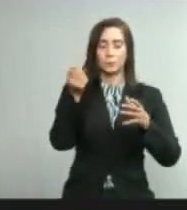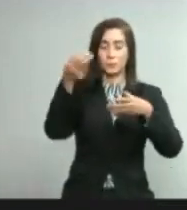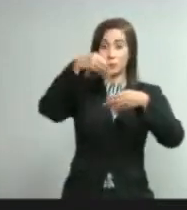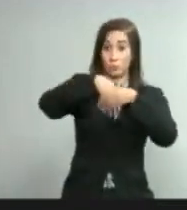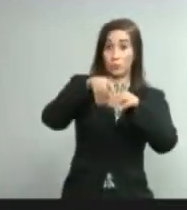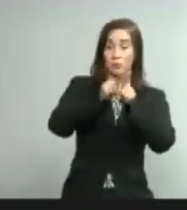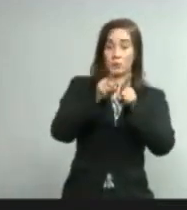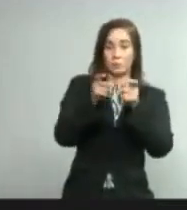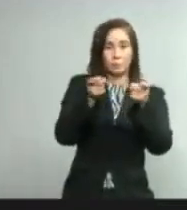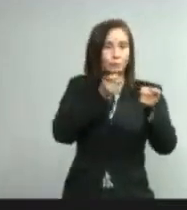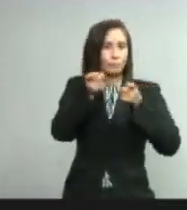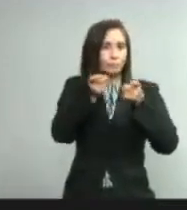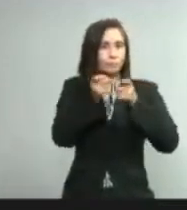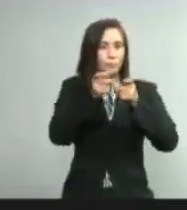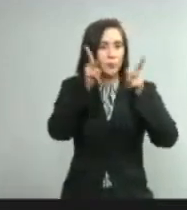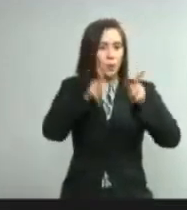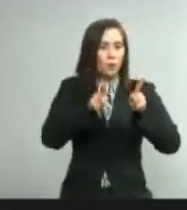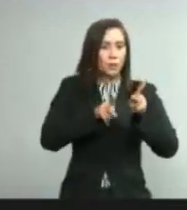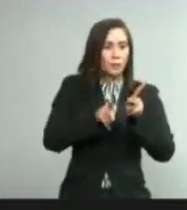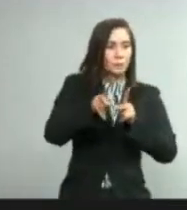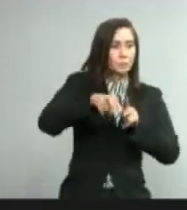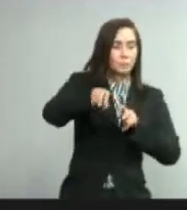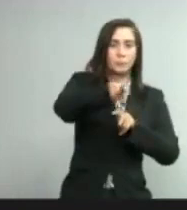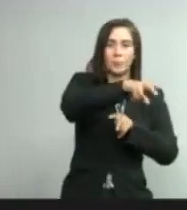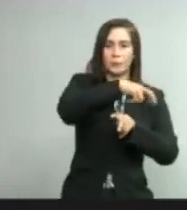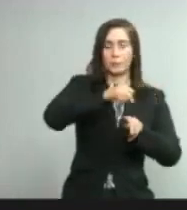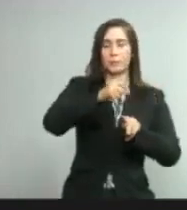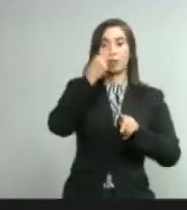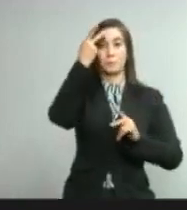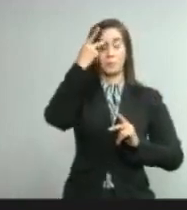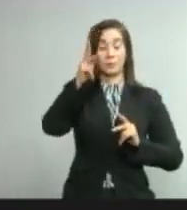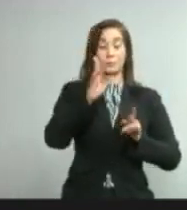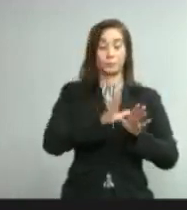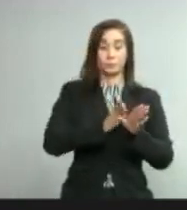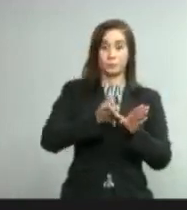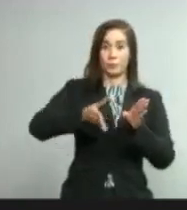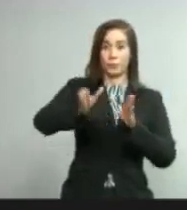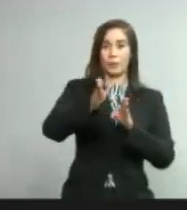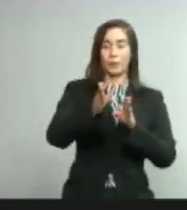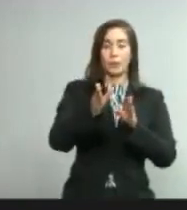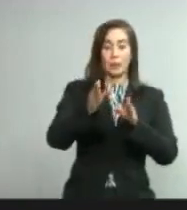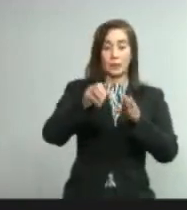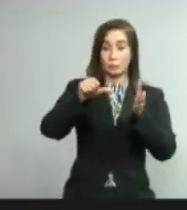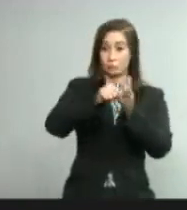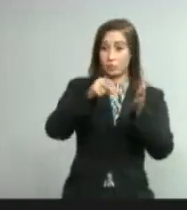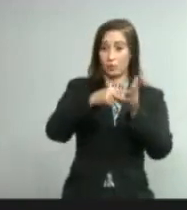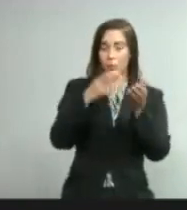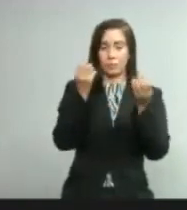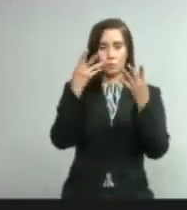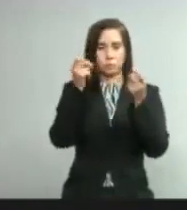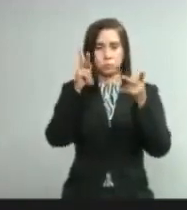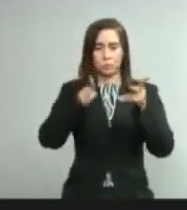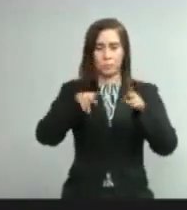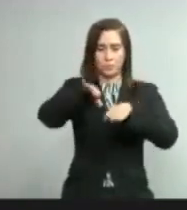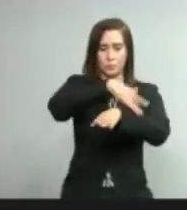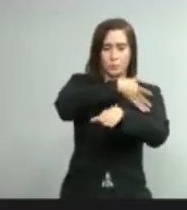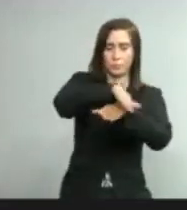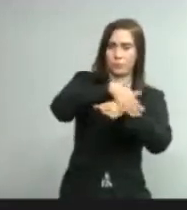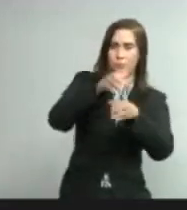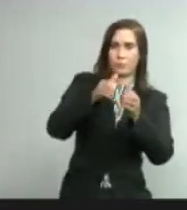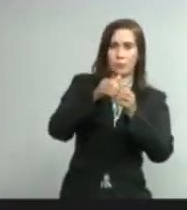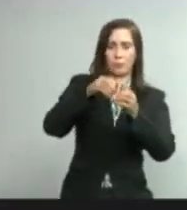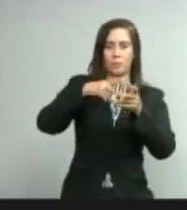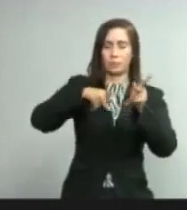vez tomando en cuenta que esta demarcación es donde se está registrando el mayor cúmulo de los casos y también